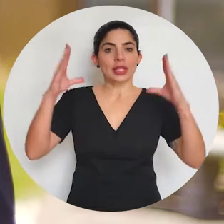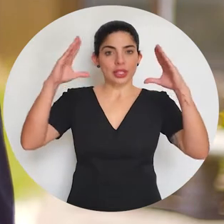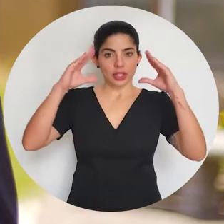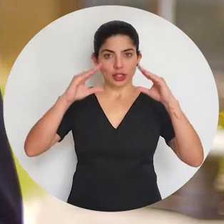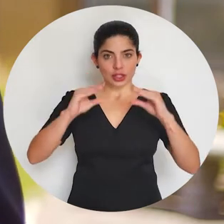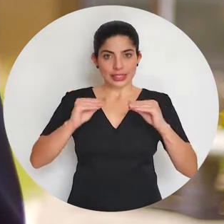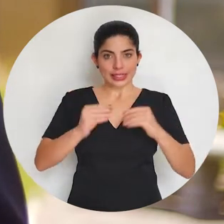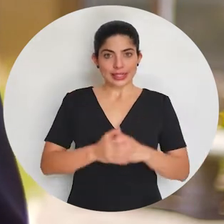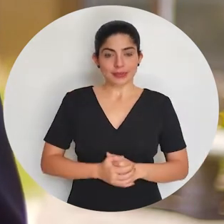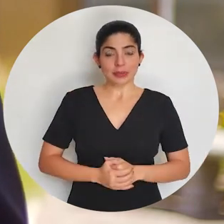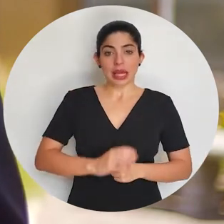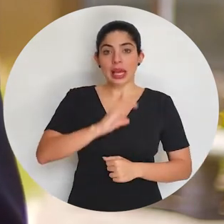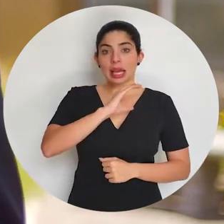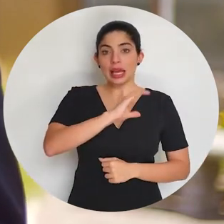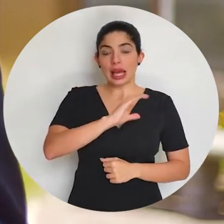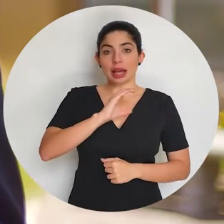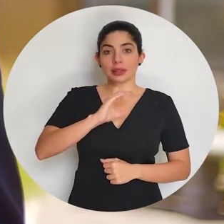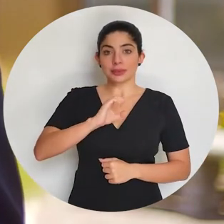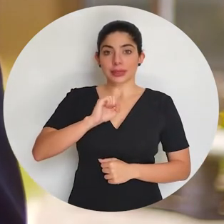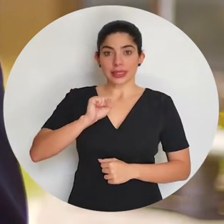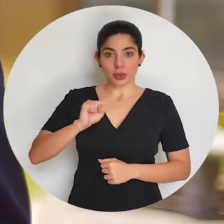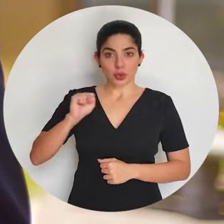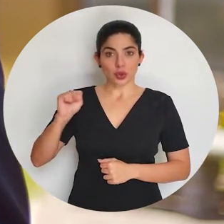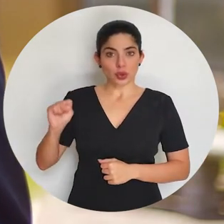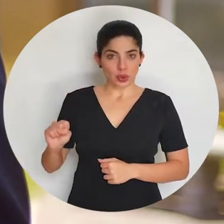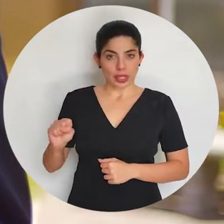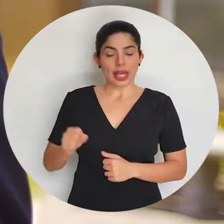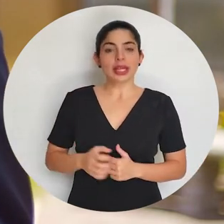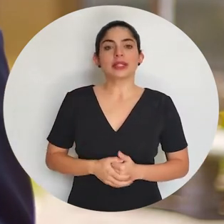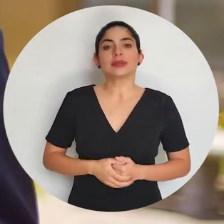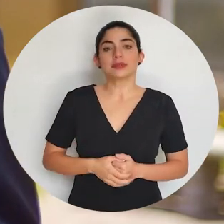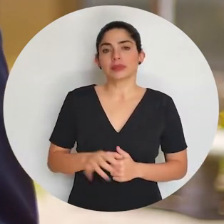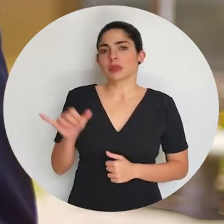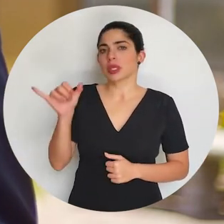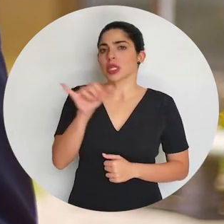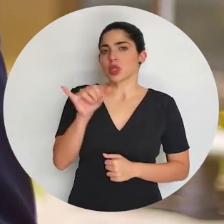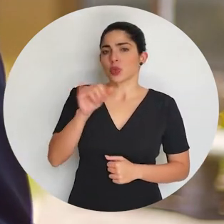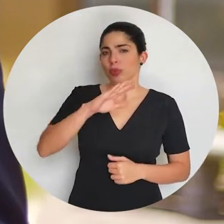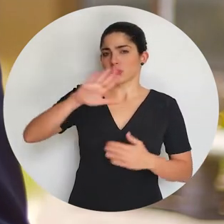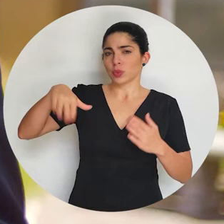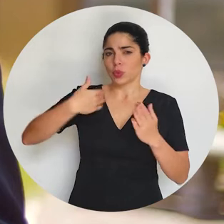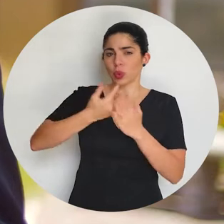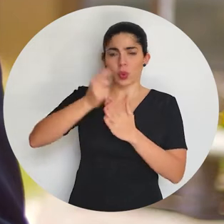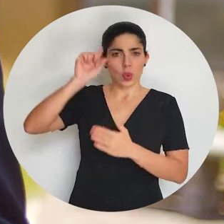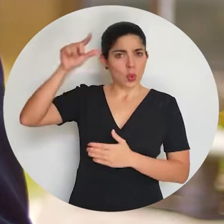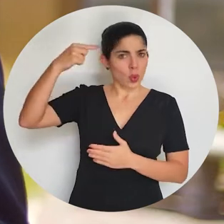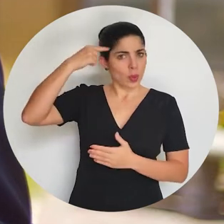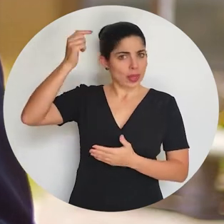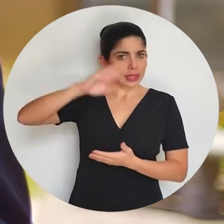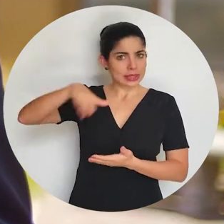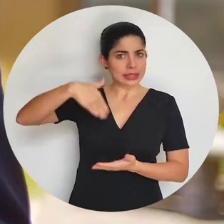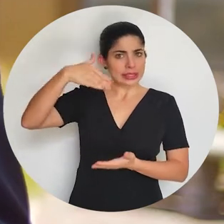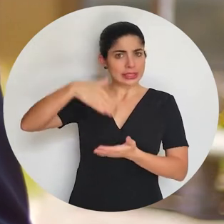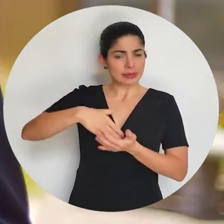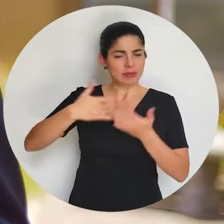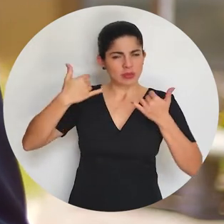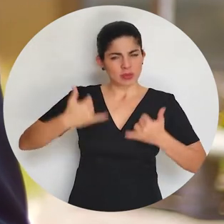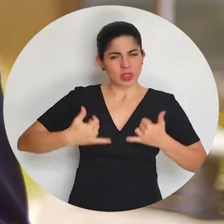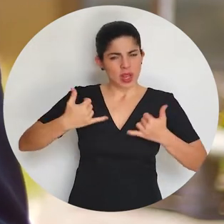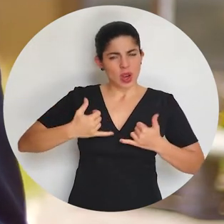Buenas noches. La Caja Costarricense de Seguro Social, al igual que el Gobierno Central,